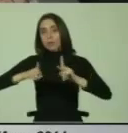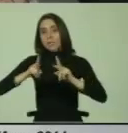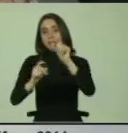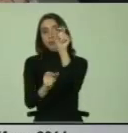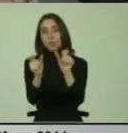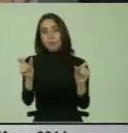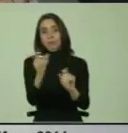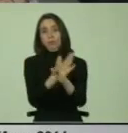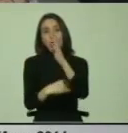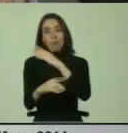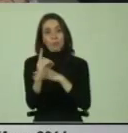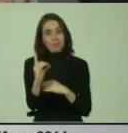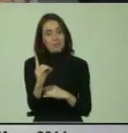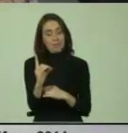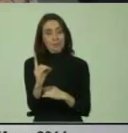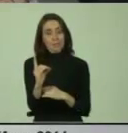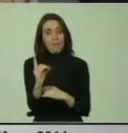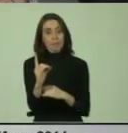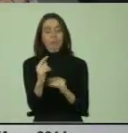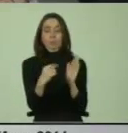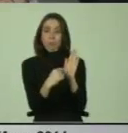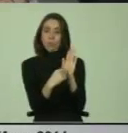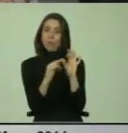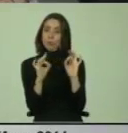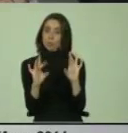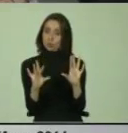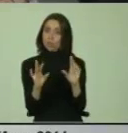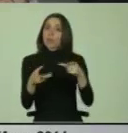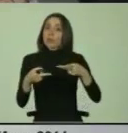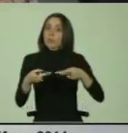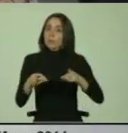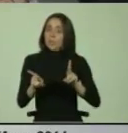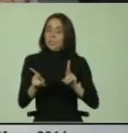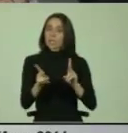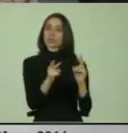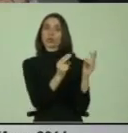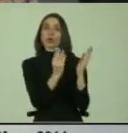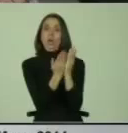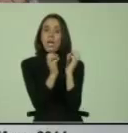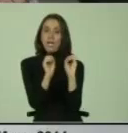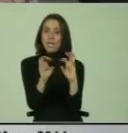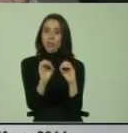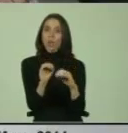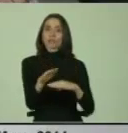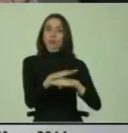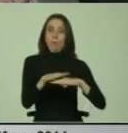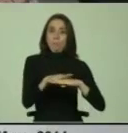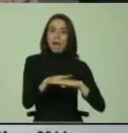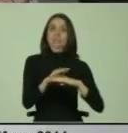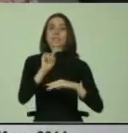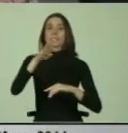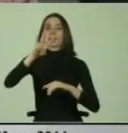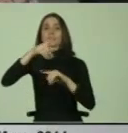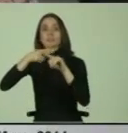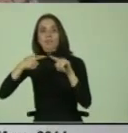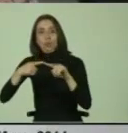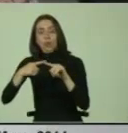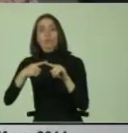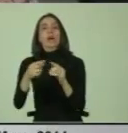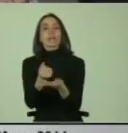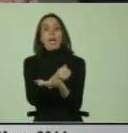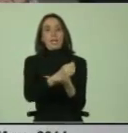de las Personas con Discapacidad, donde se establece el derecho a una educación primaria y secundaria gratuita,